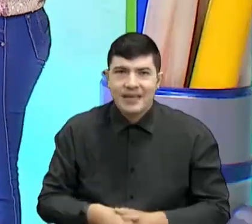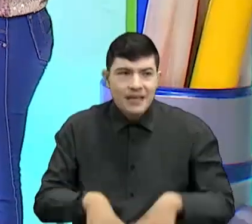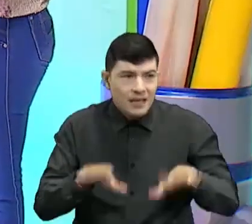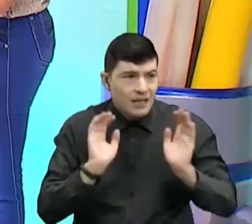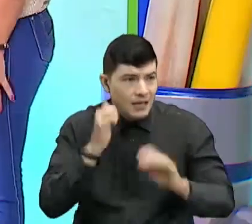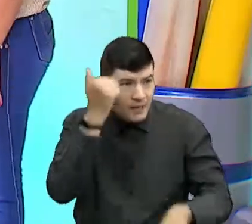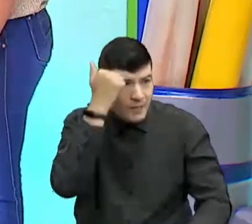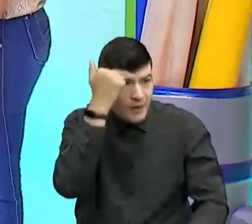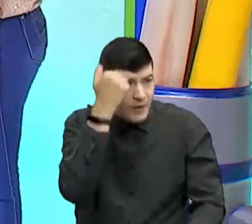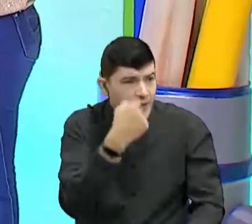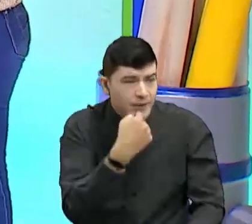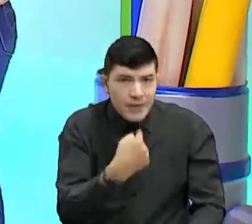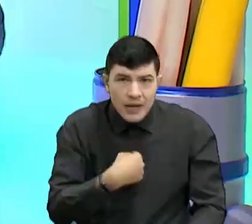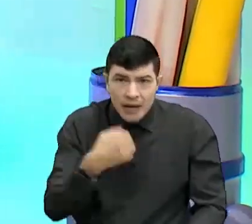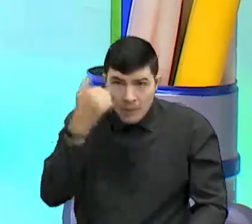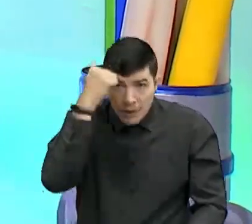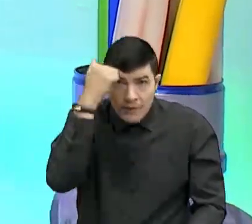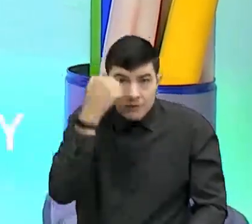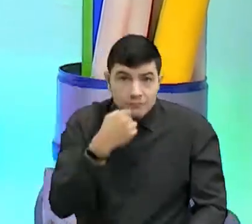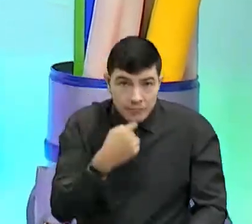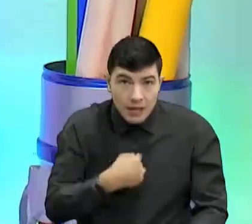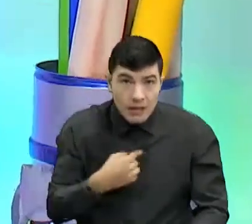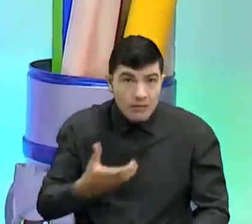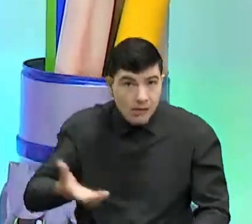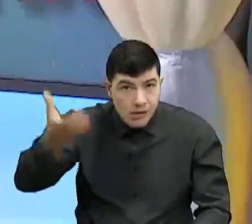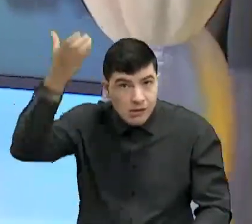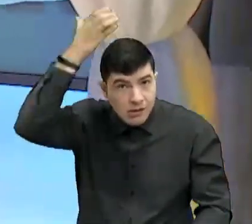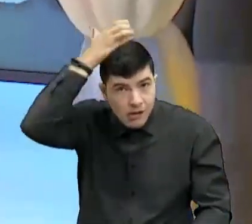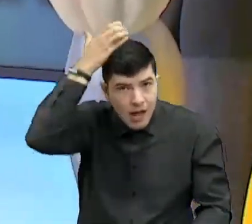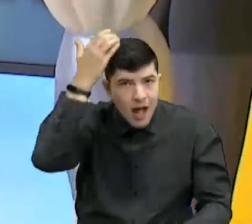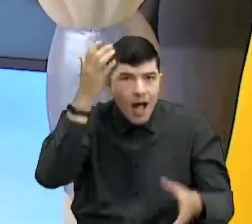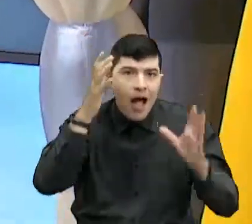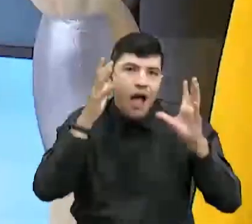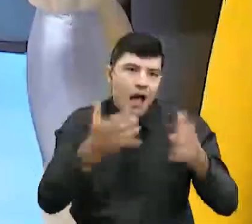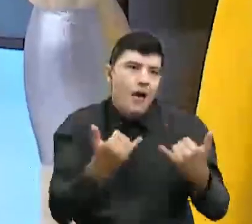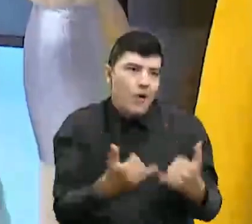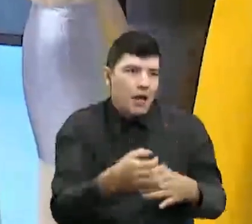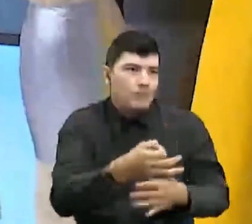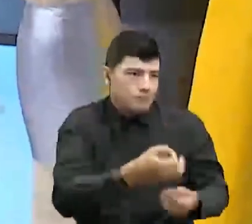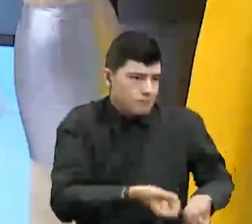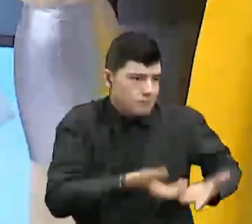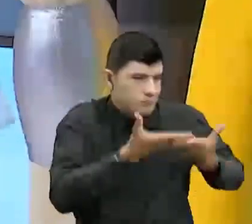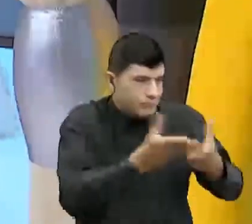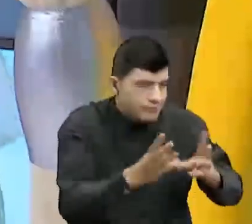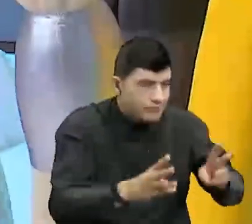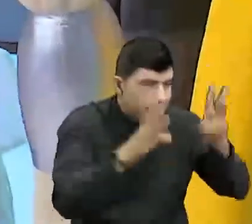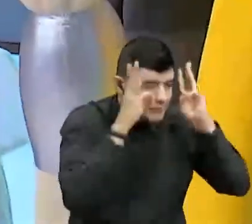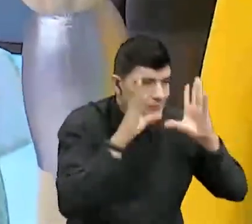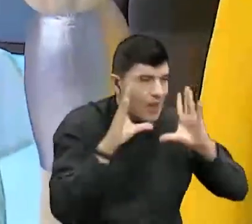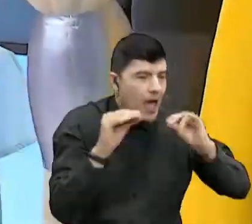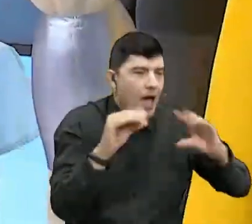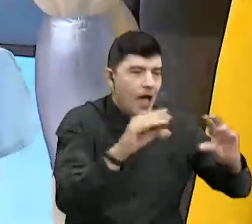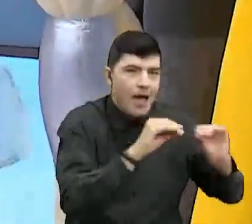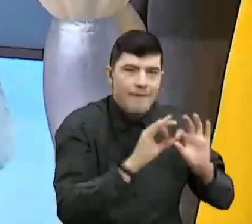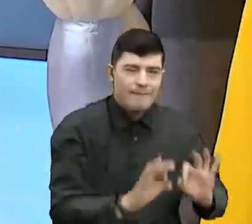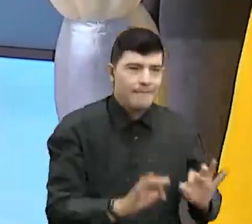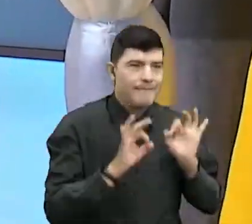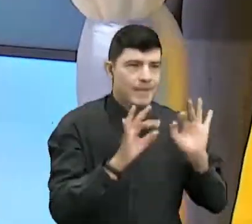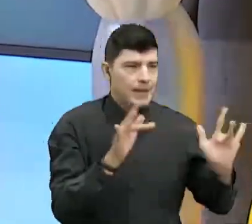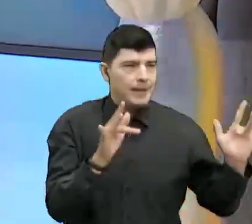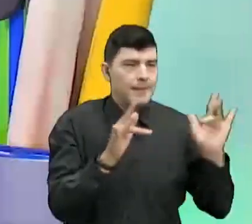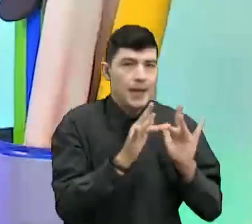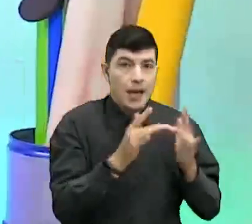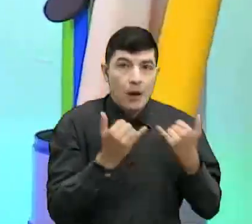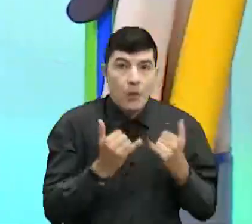pusiera esto, pero yo no entendí para qué ahora comprendo todo. Gracias, qué amable, oye. Porque es que para hablar de las